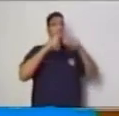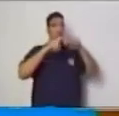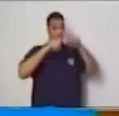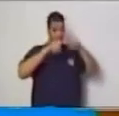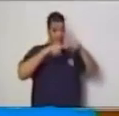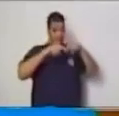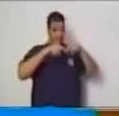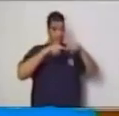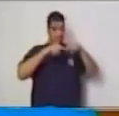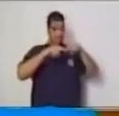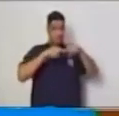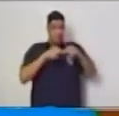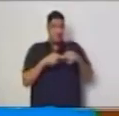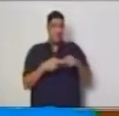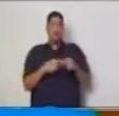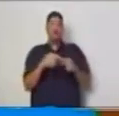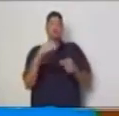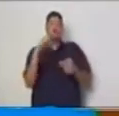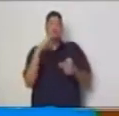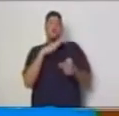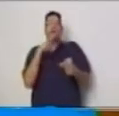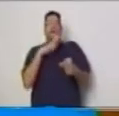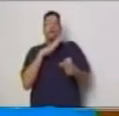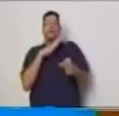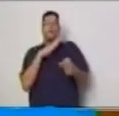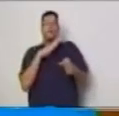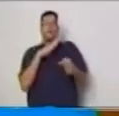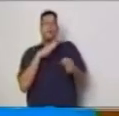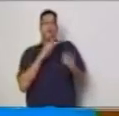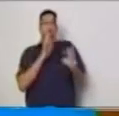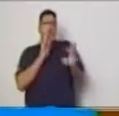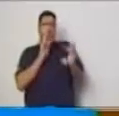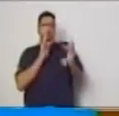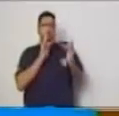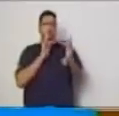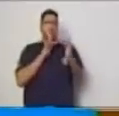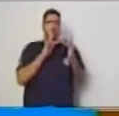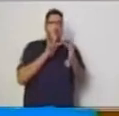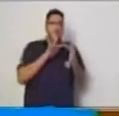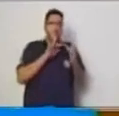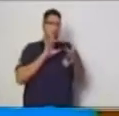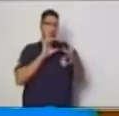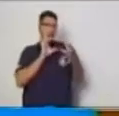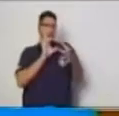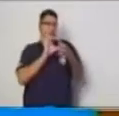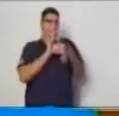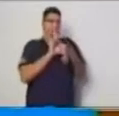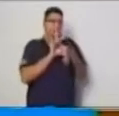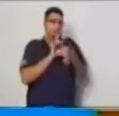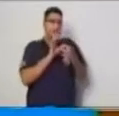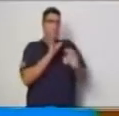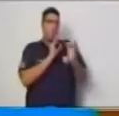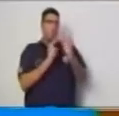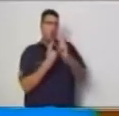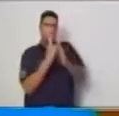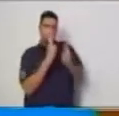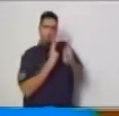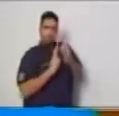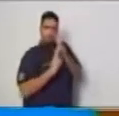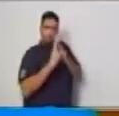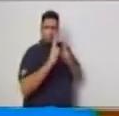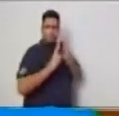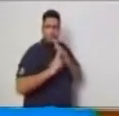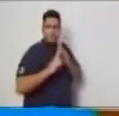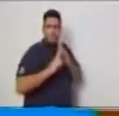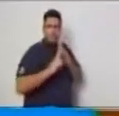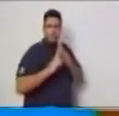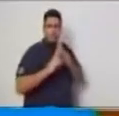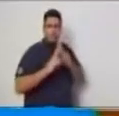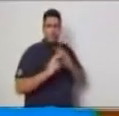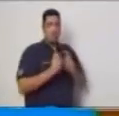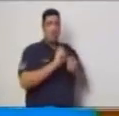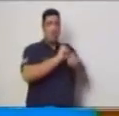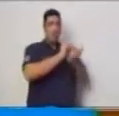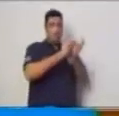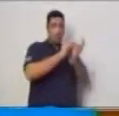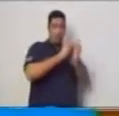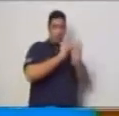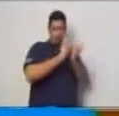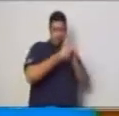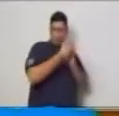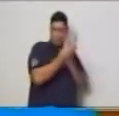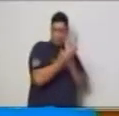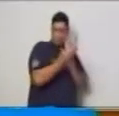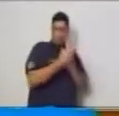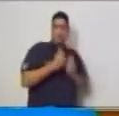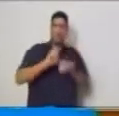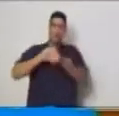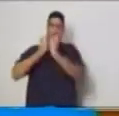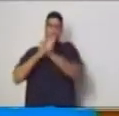tener una afectación por la otra variable. Es decir, va a depender